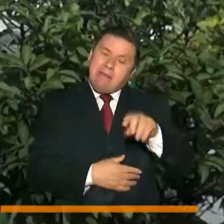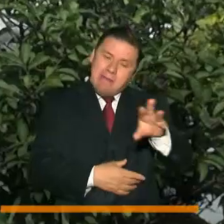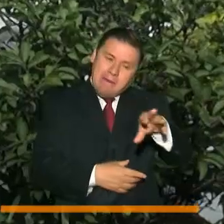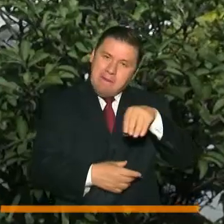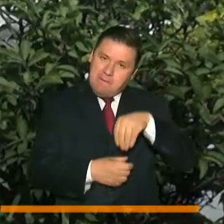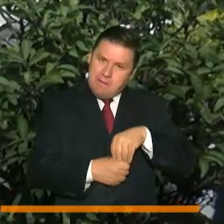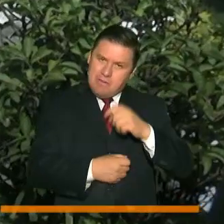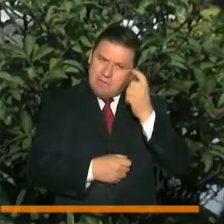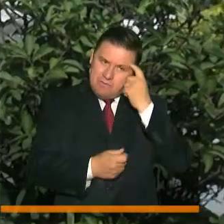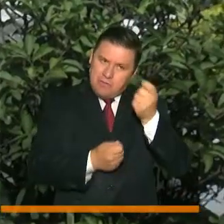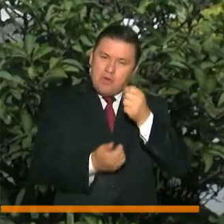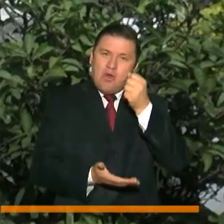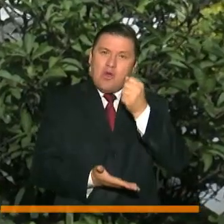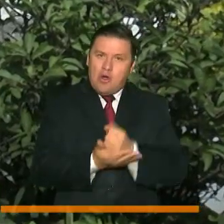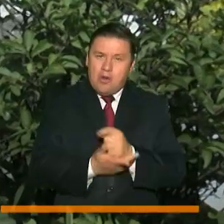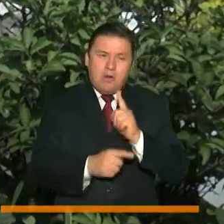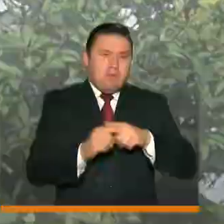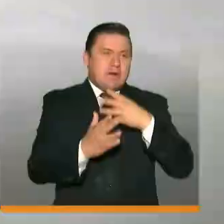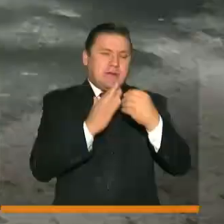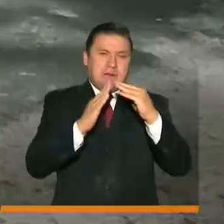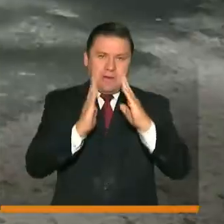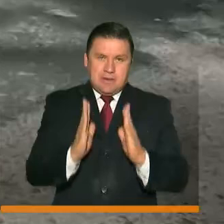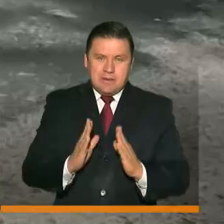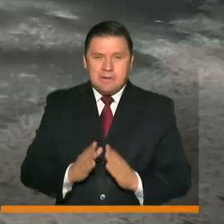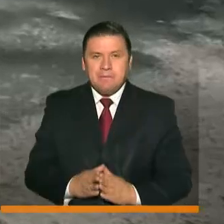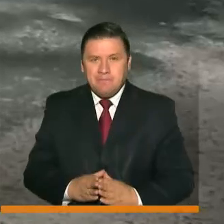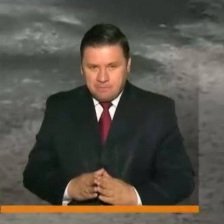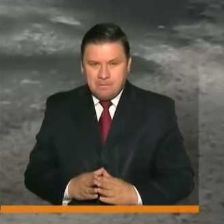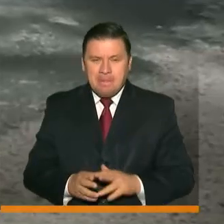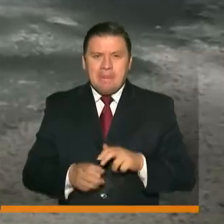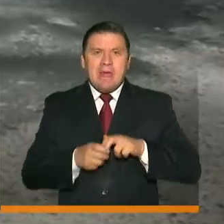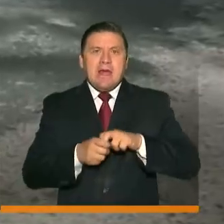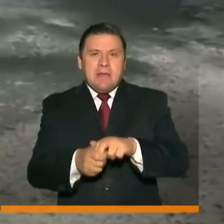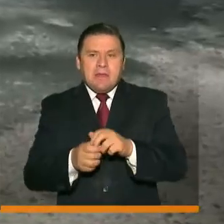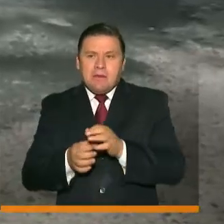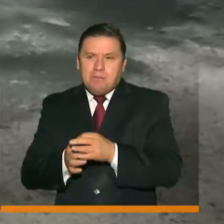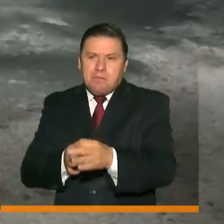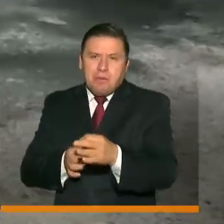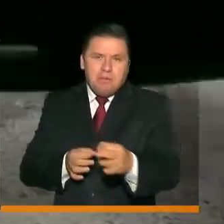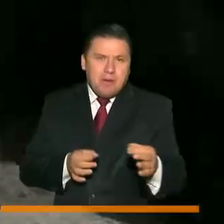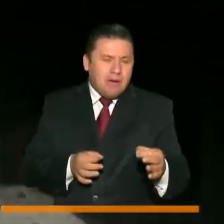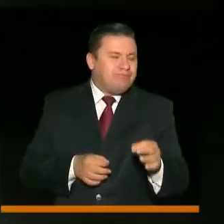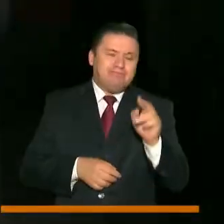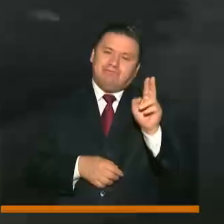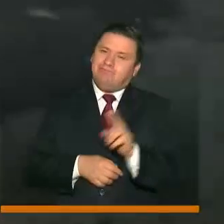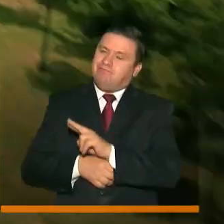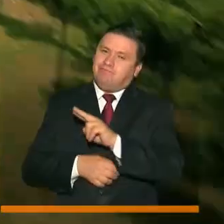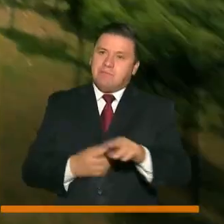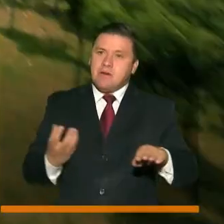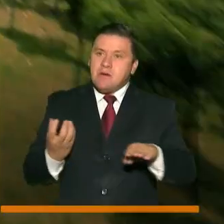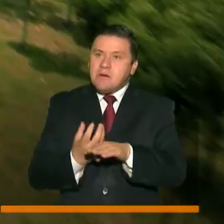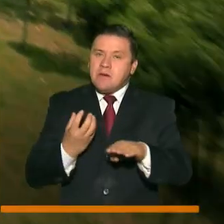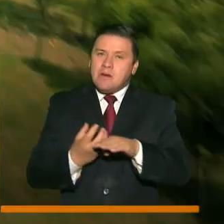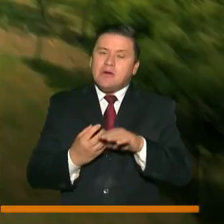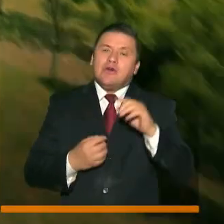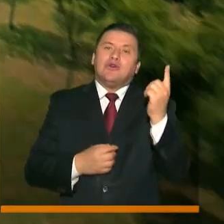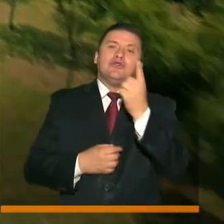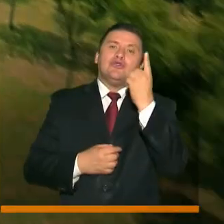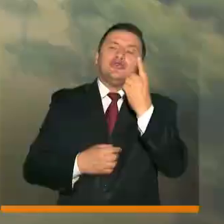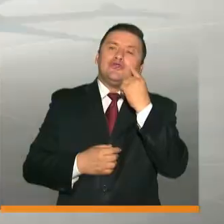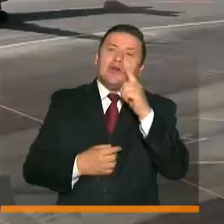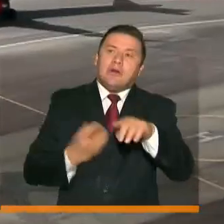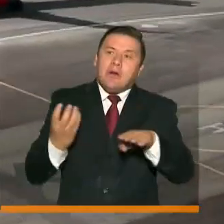aislamiento inteligente obligatorio sin salir de casa. Transporte intermunicipal terrestre y aéreo no podrá operar salvo para